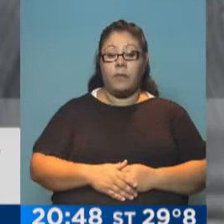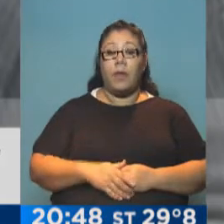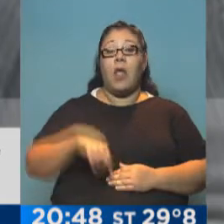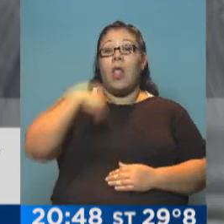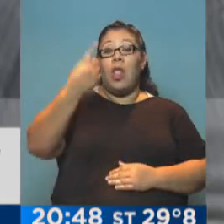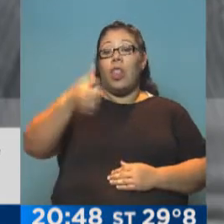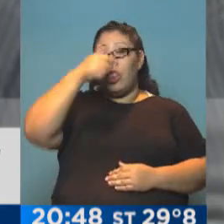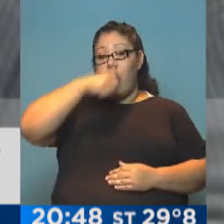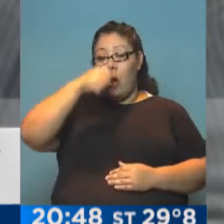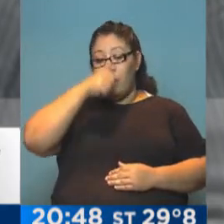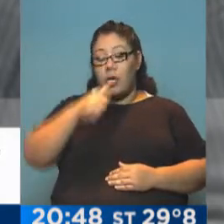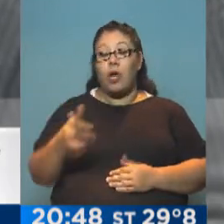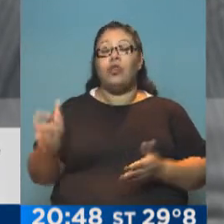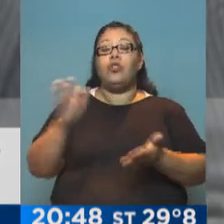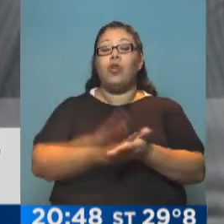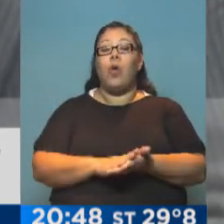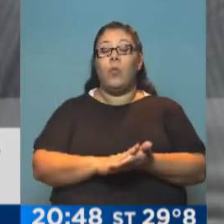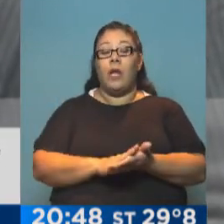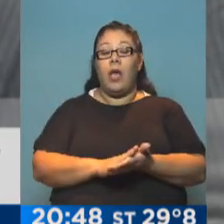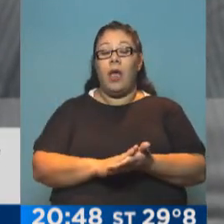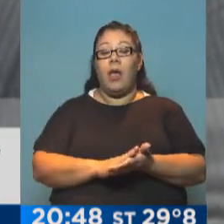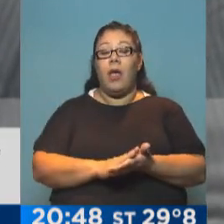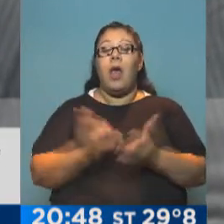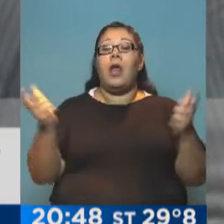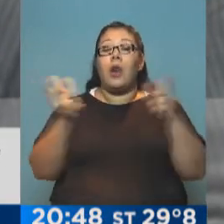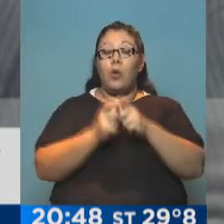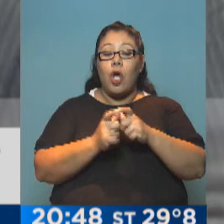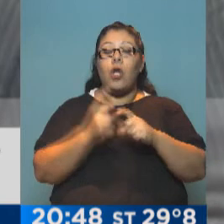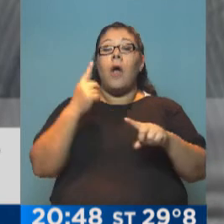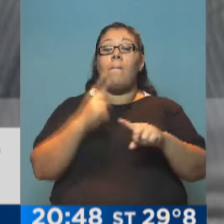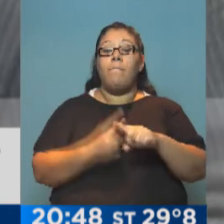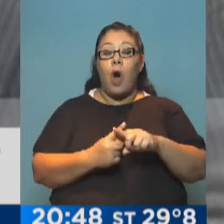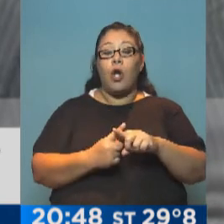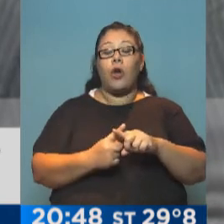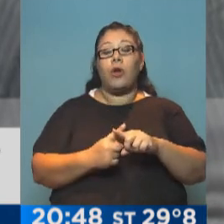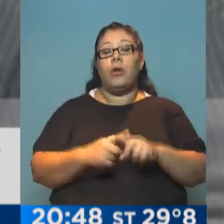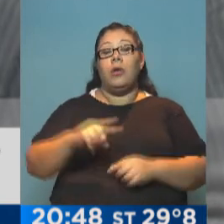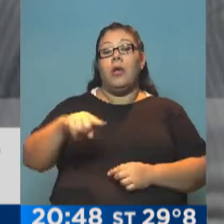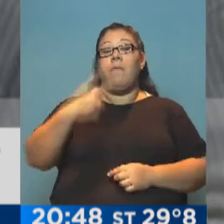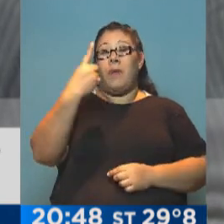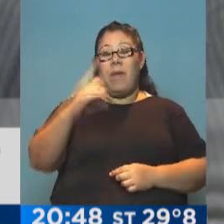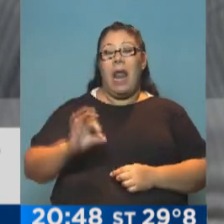domingo, en lo que será la víspera del primer aniversario de la muerte del fiscal de la causa AMIA.